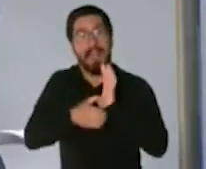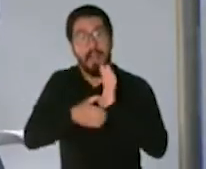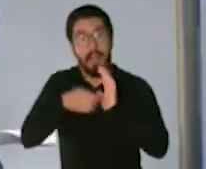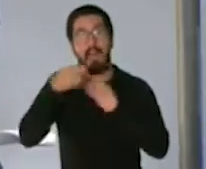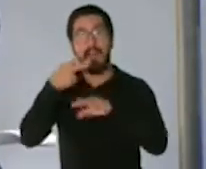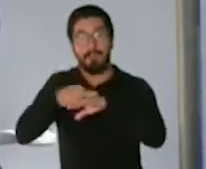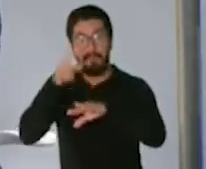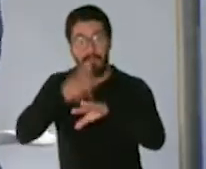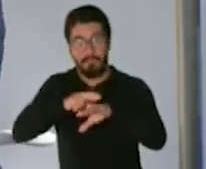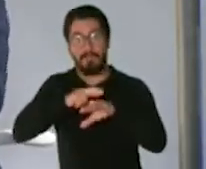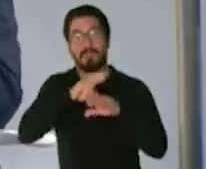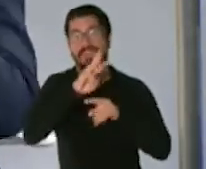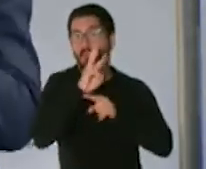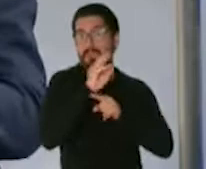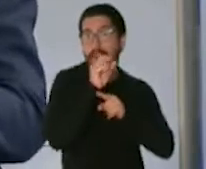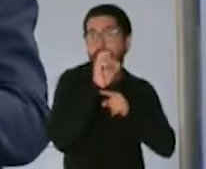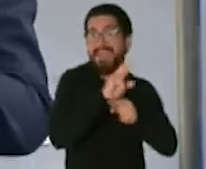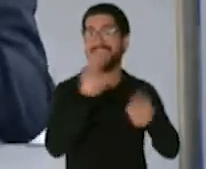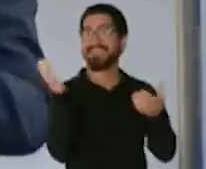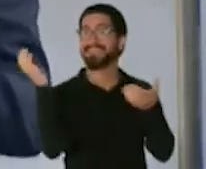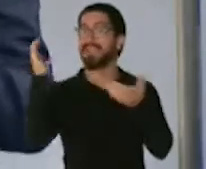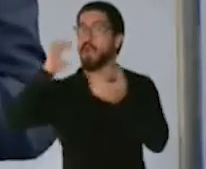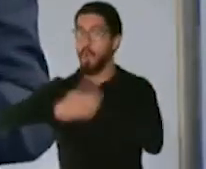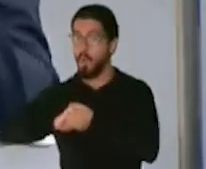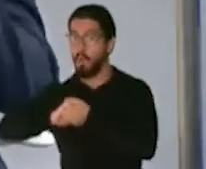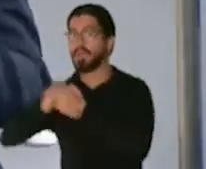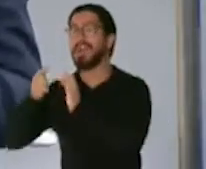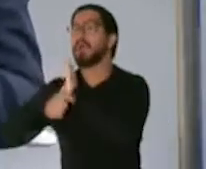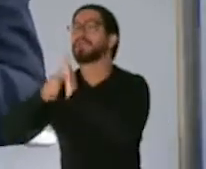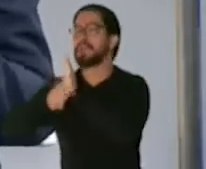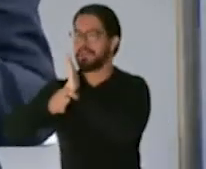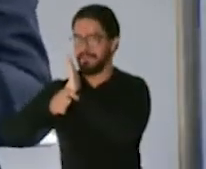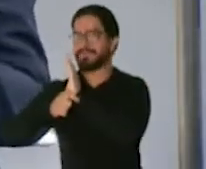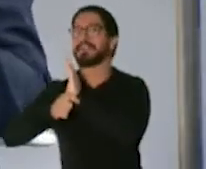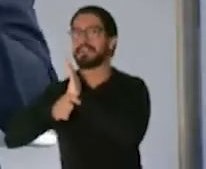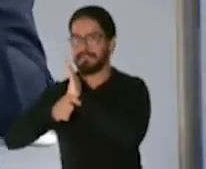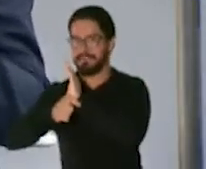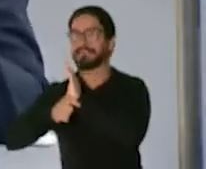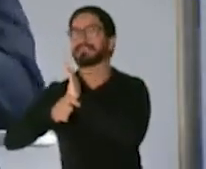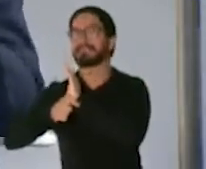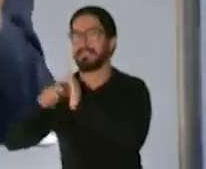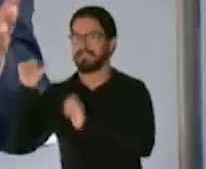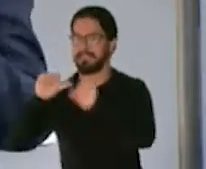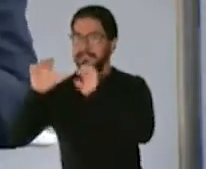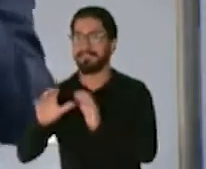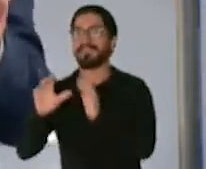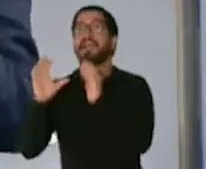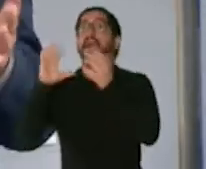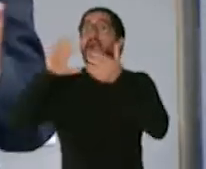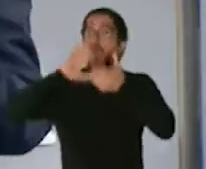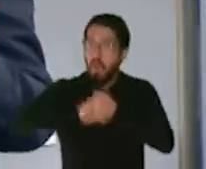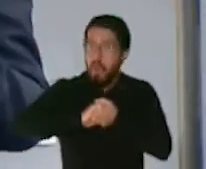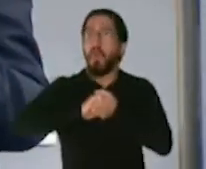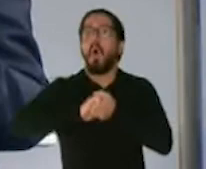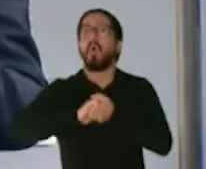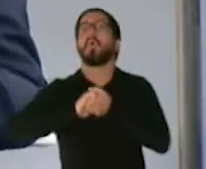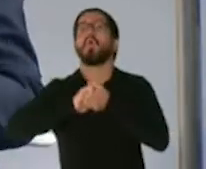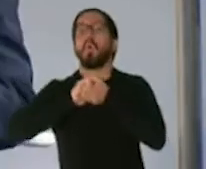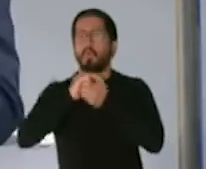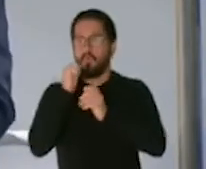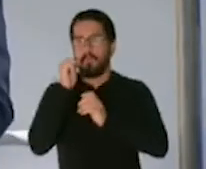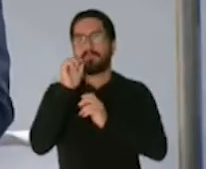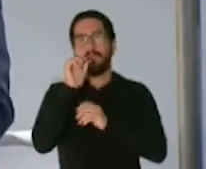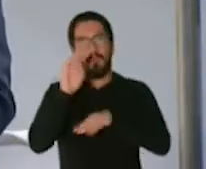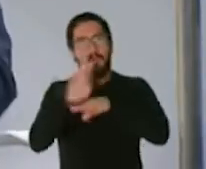une a una revista científica y se une a una emisora privada bueno y tengo que interpretar que se me quedó don Penchi con